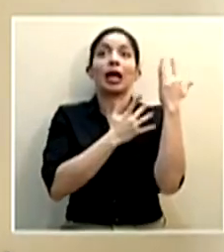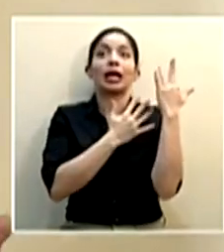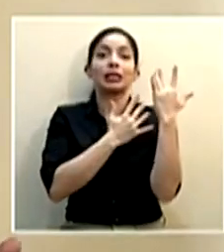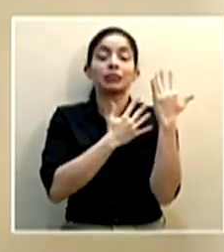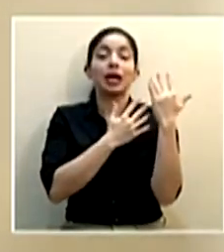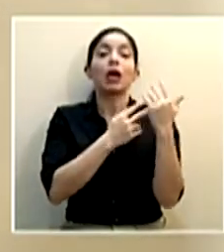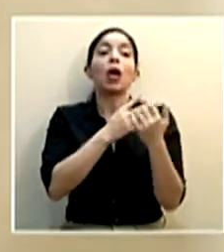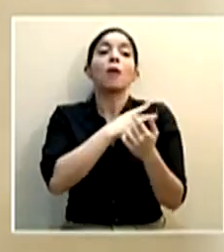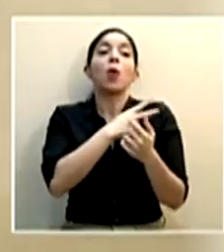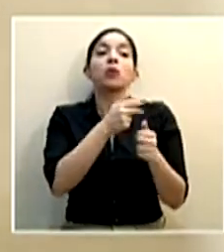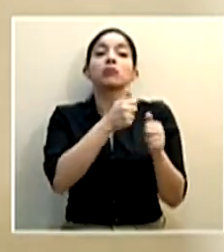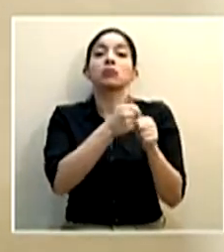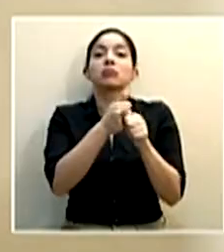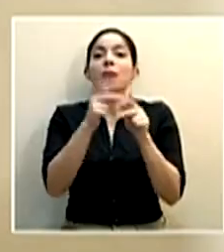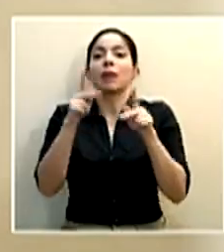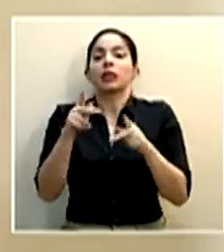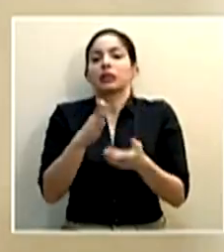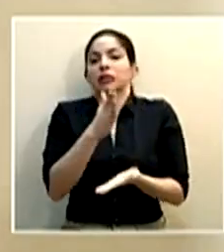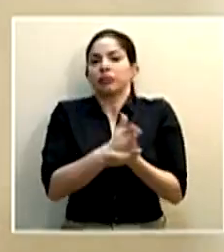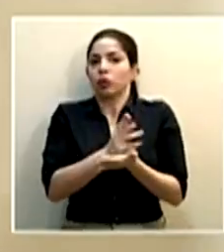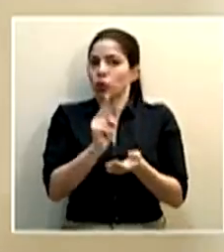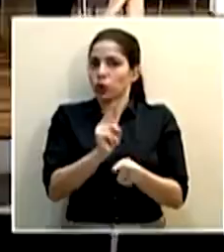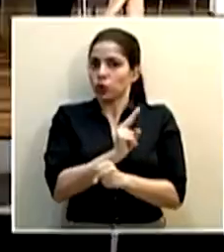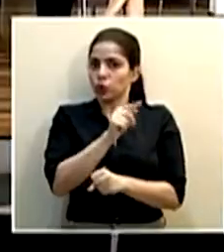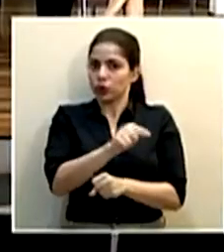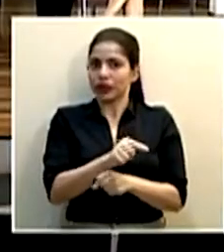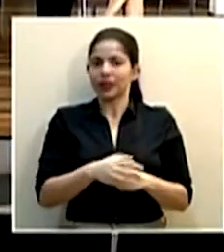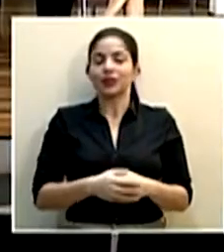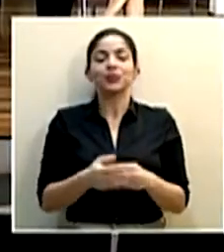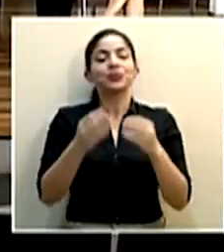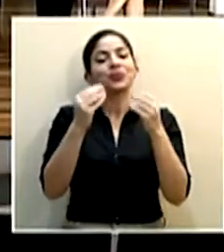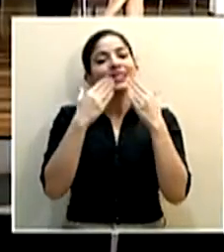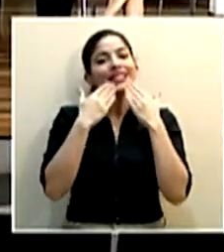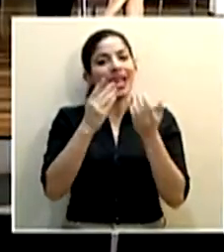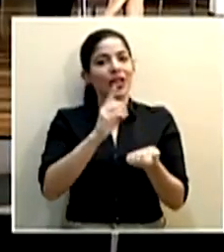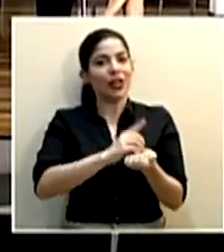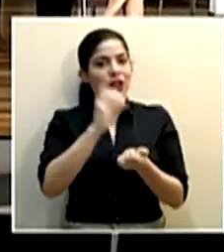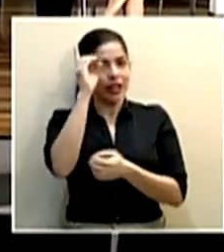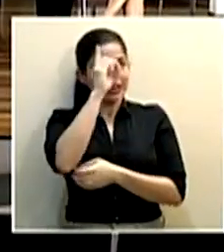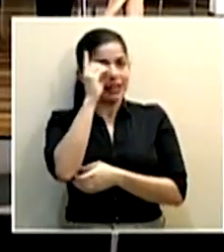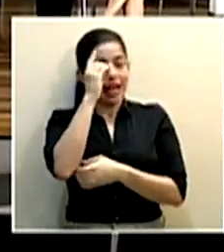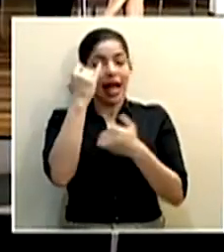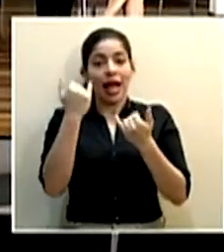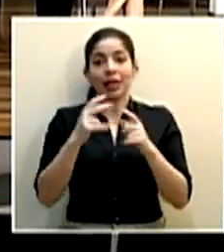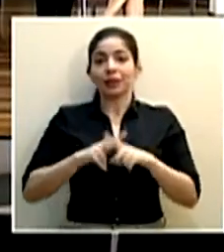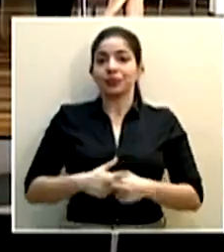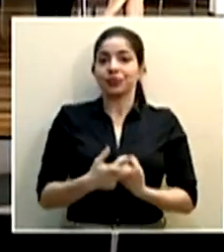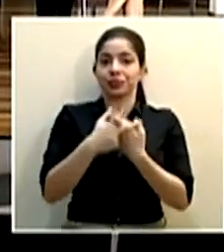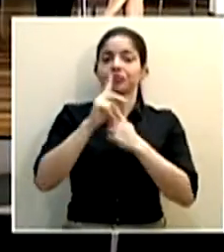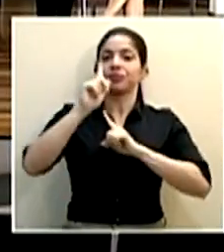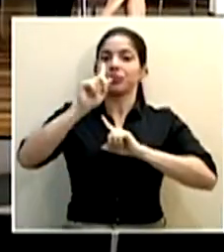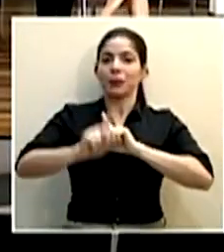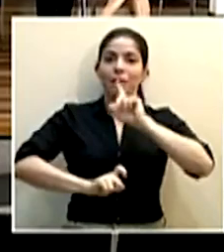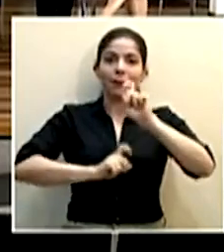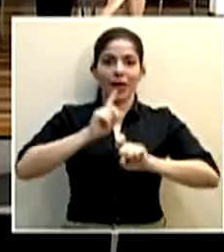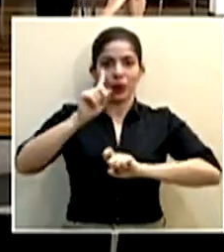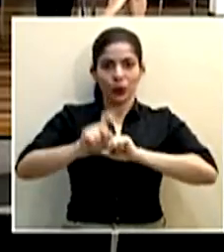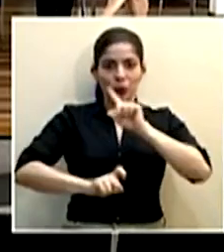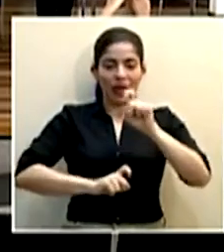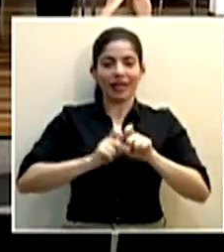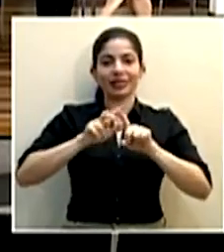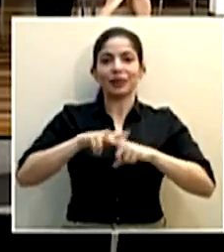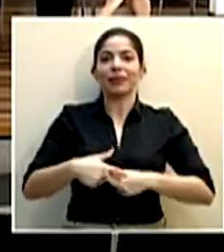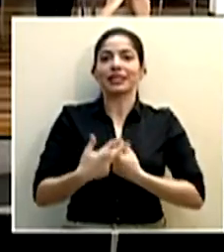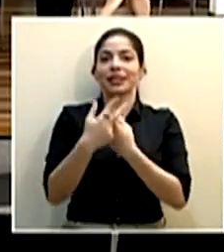voluntariamente las personas desistan de usarlos. Muchas gracias, doctor Salas. Vamos a iniciar con el periodo de consultas.